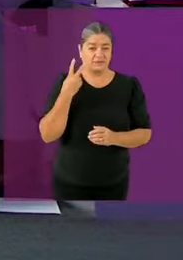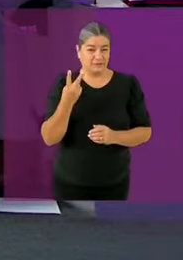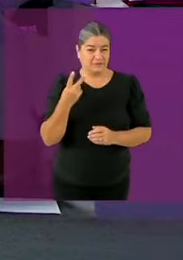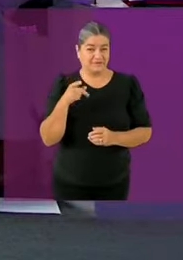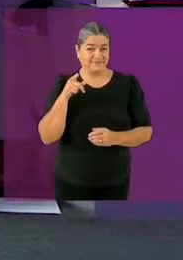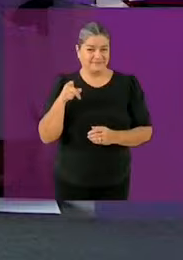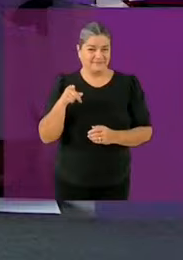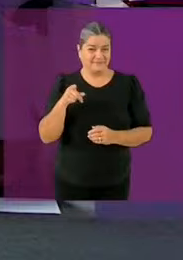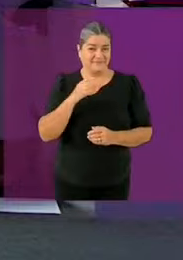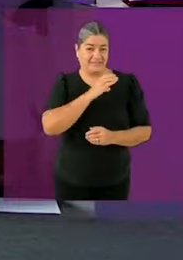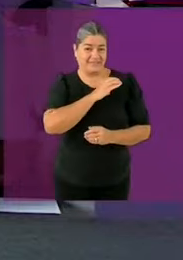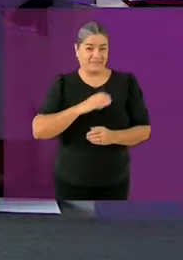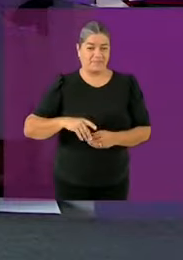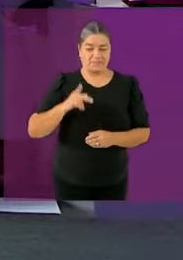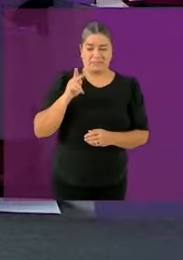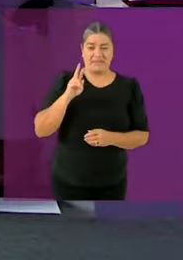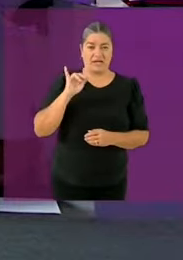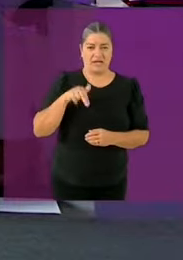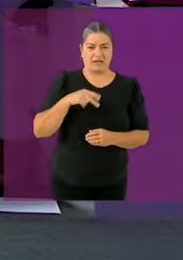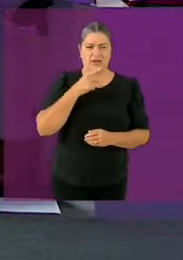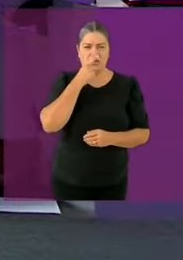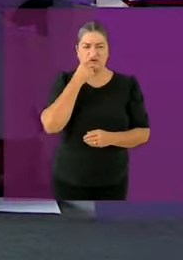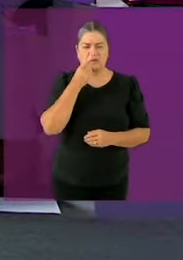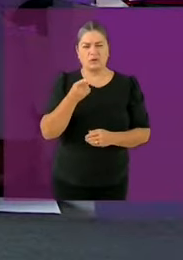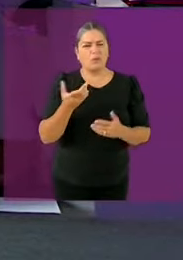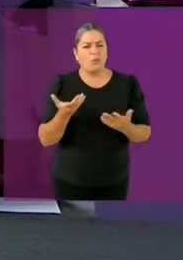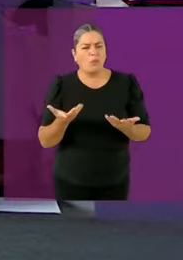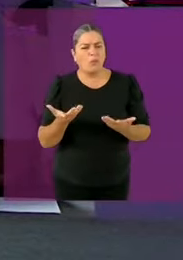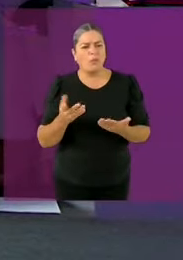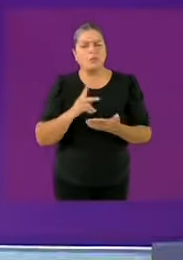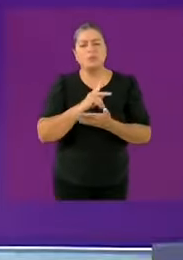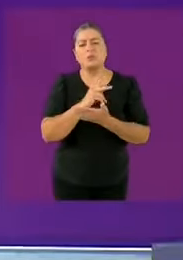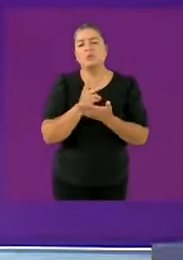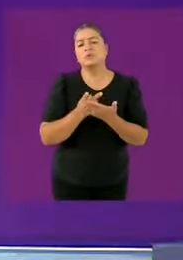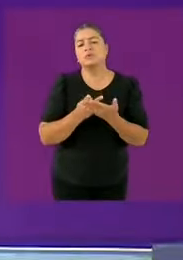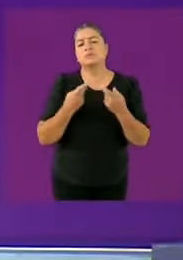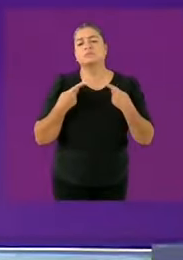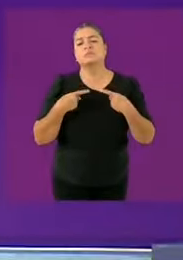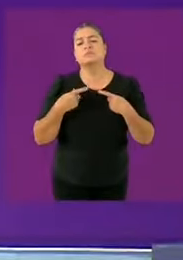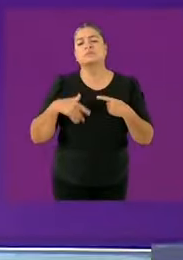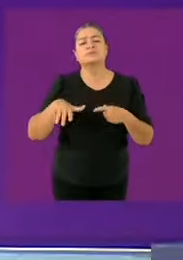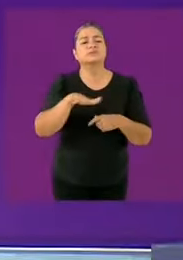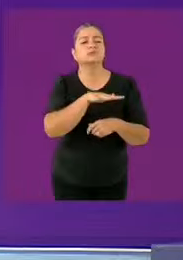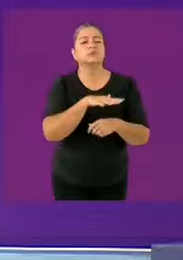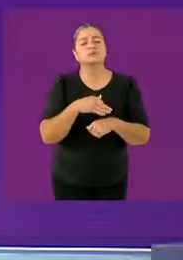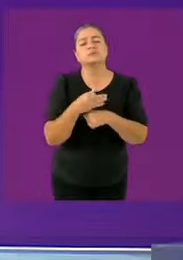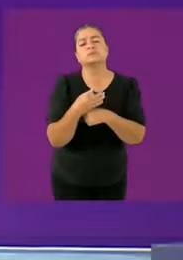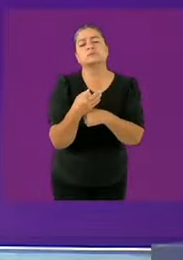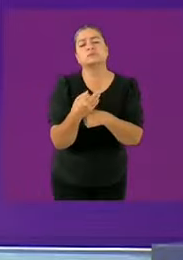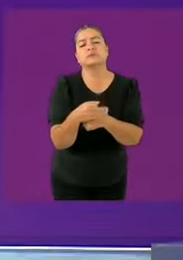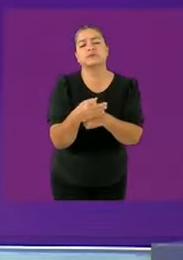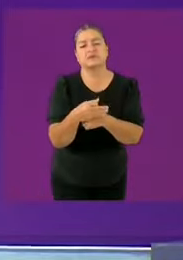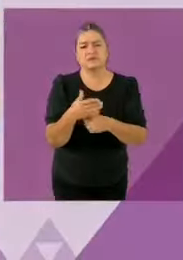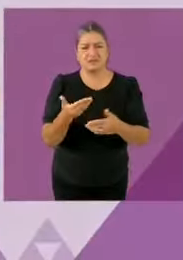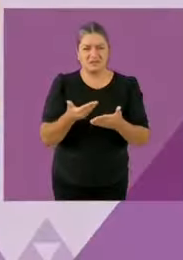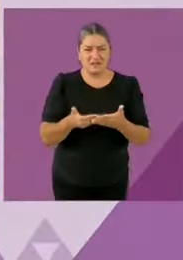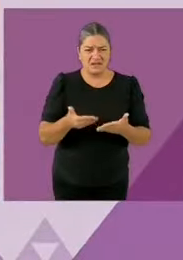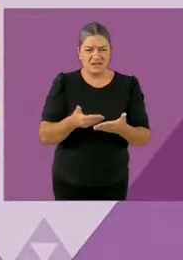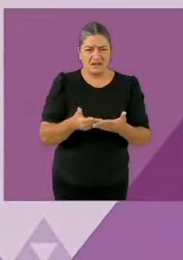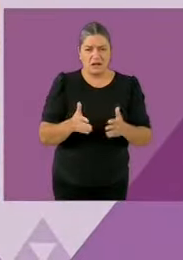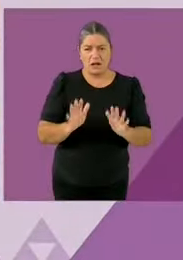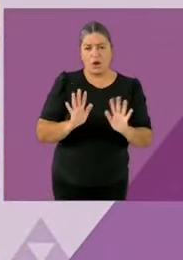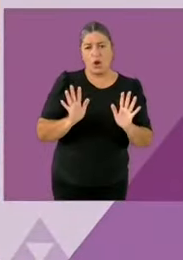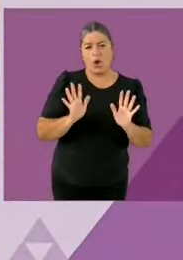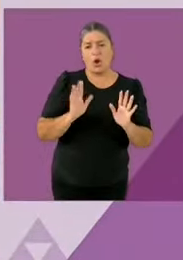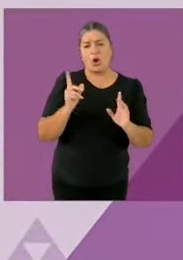sociales deben ser temporales ahora se han dedicado a decir que ellos siempre estuvieron de acuerdo con los programas sociales Candidata